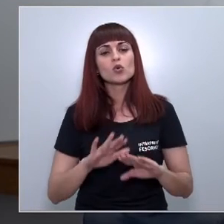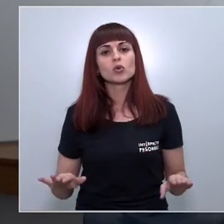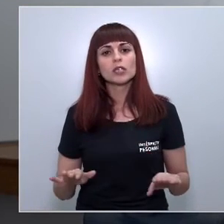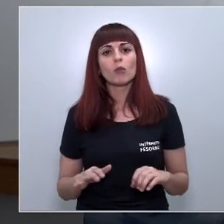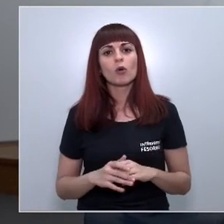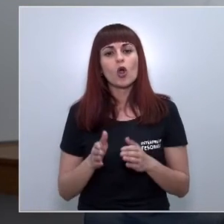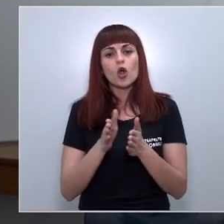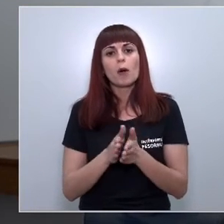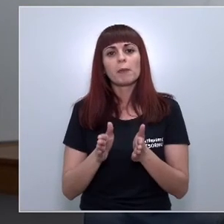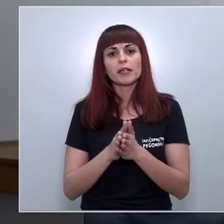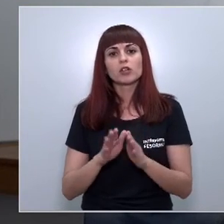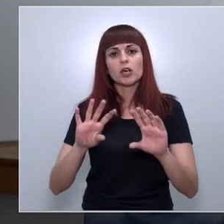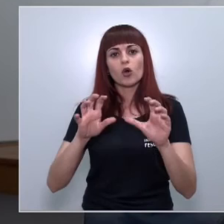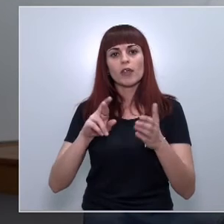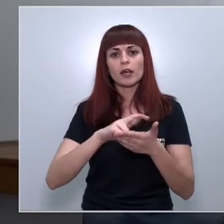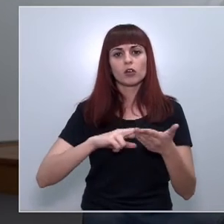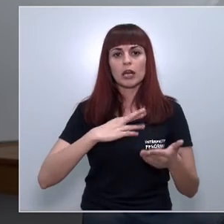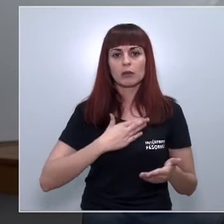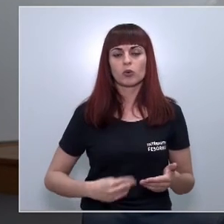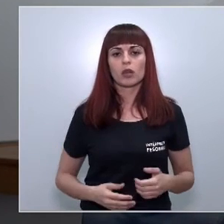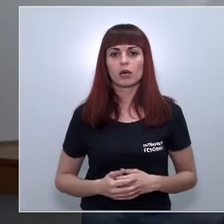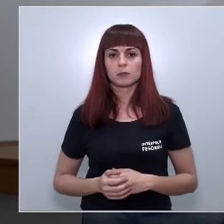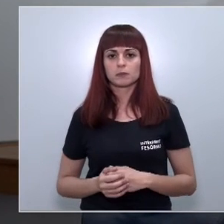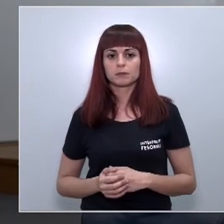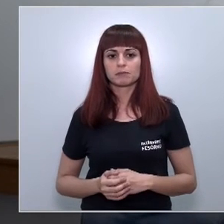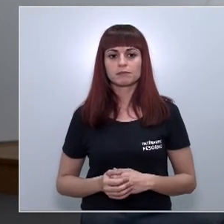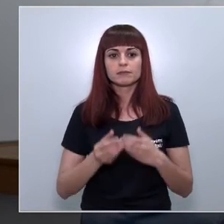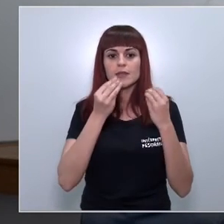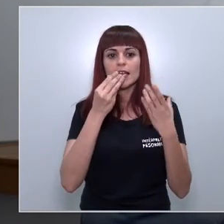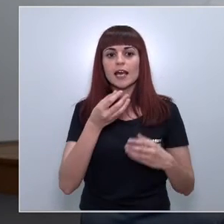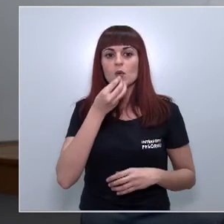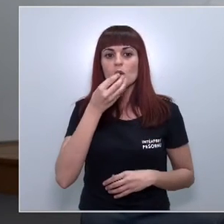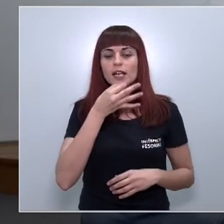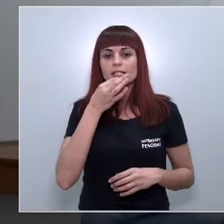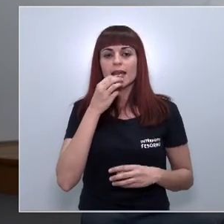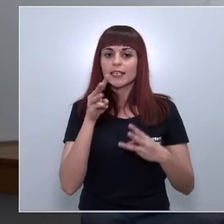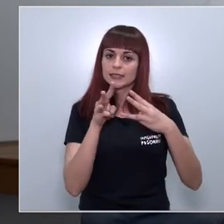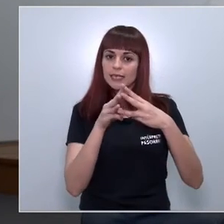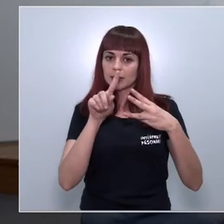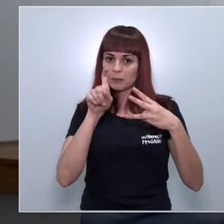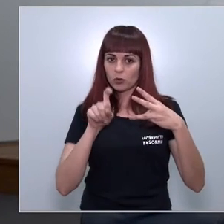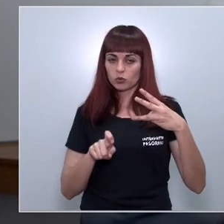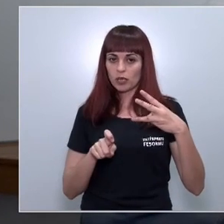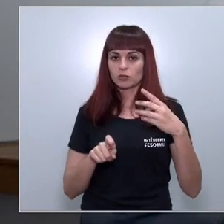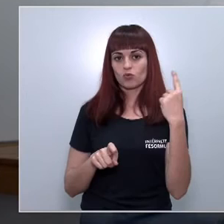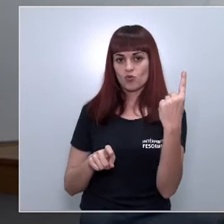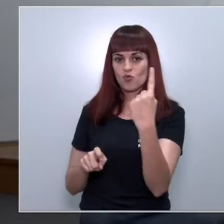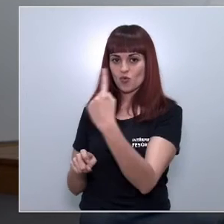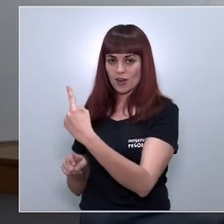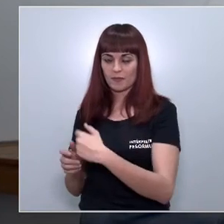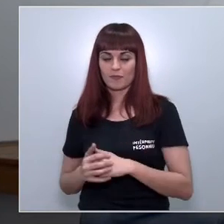nuestros compañeros de Onda Regional de Murcia ¿qué tal? buenas tardes tengo tres preguntas si les parece una para cada